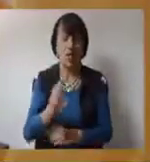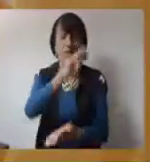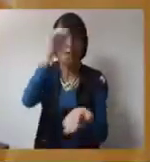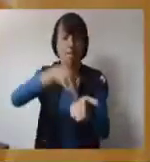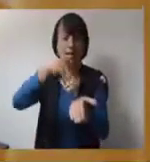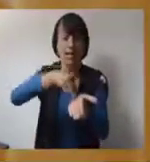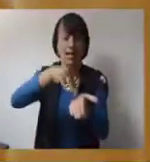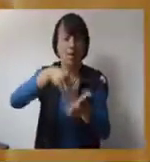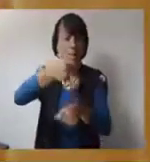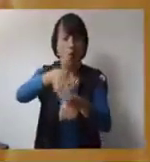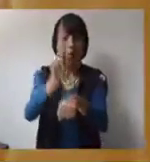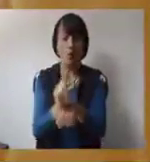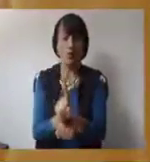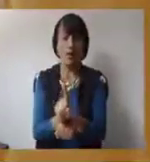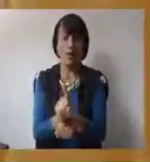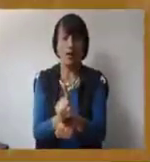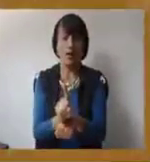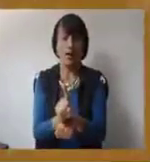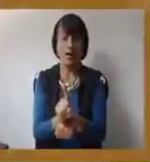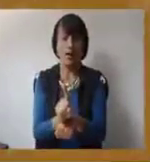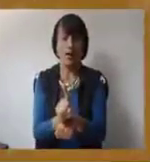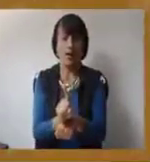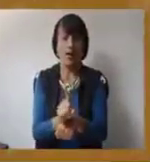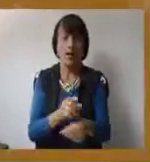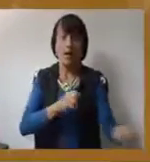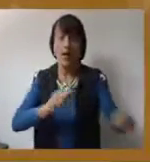Venezuela y de los altos mirandinos, es única.